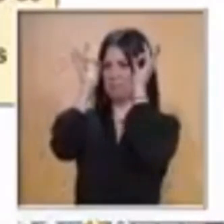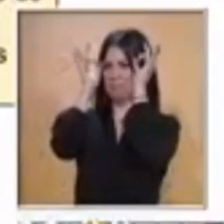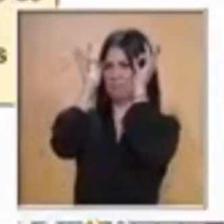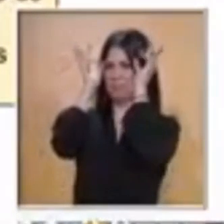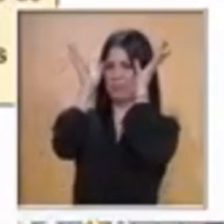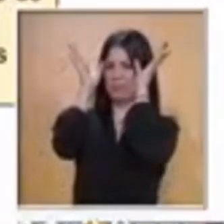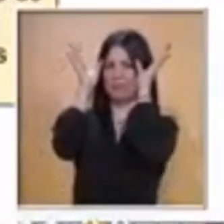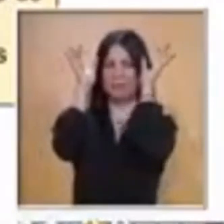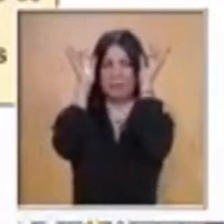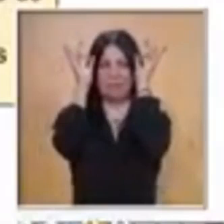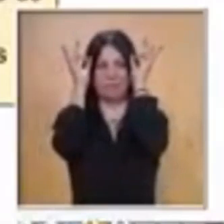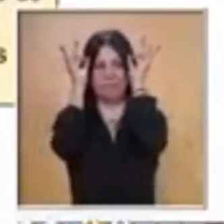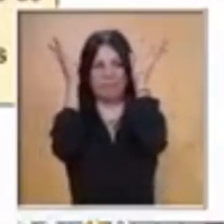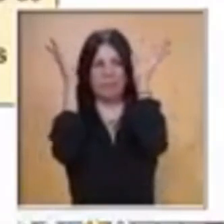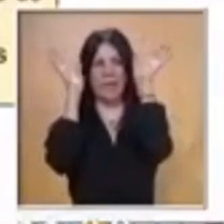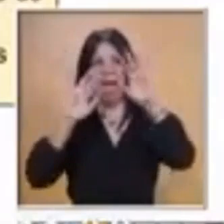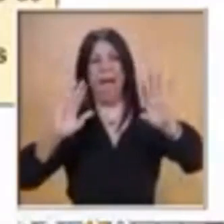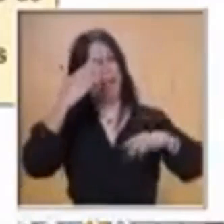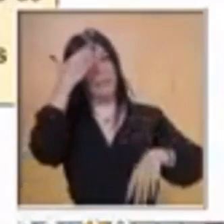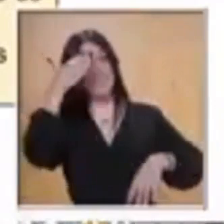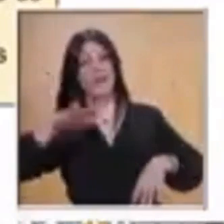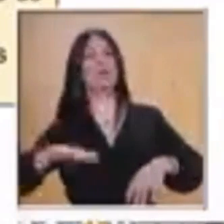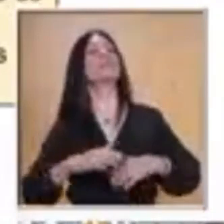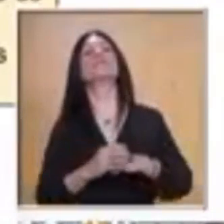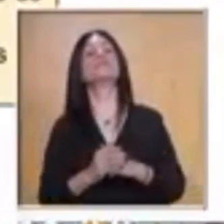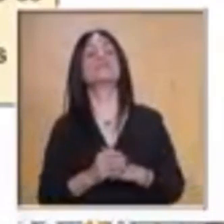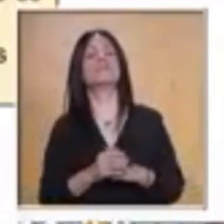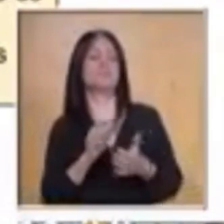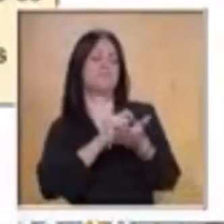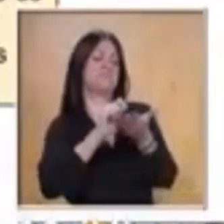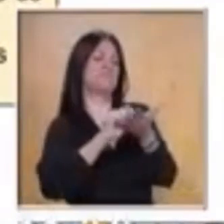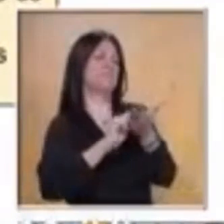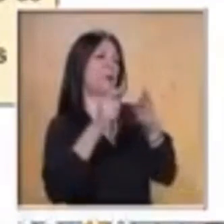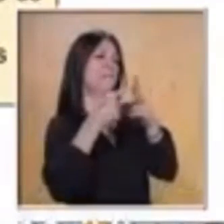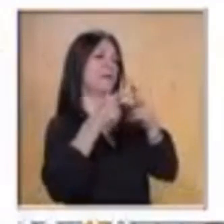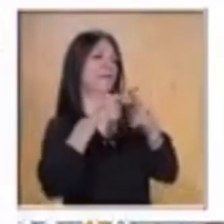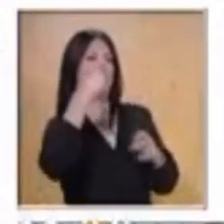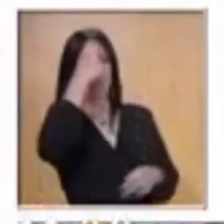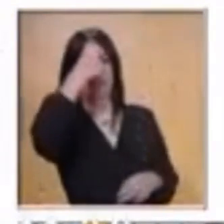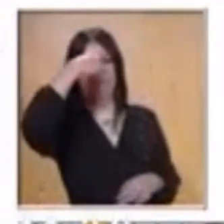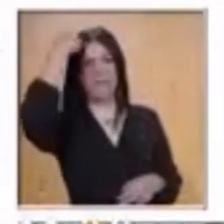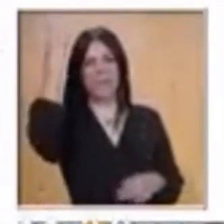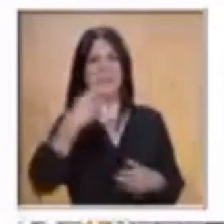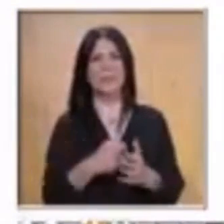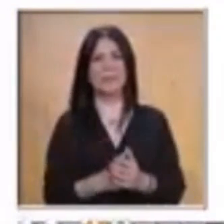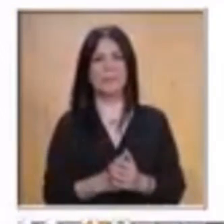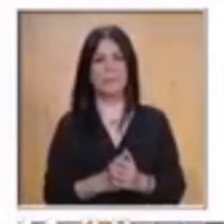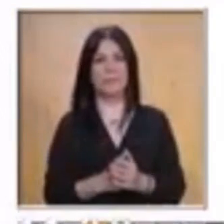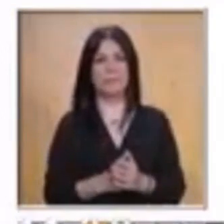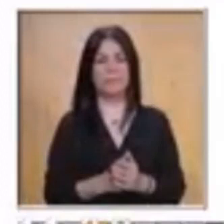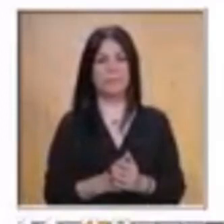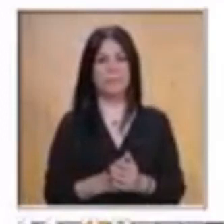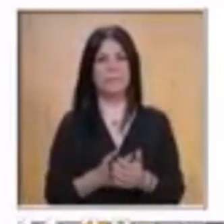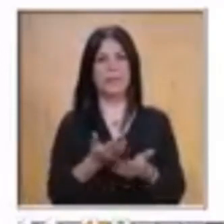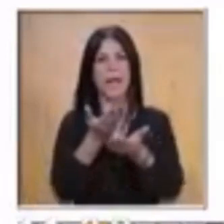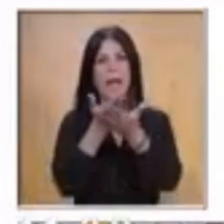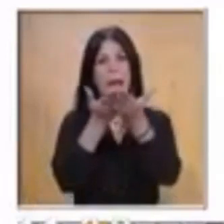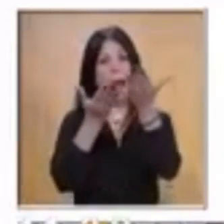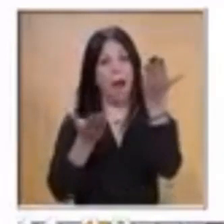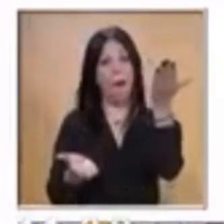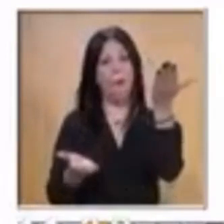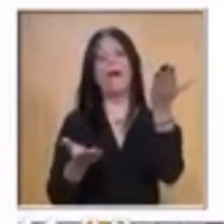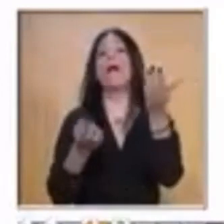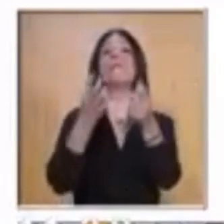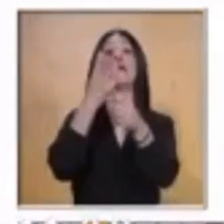pregunten constantemente. Bien, ahora vas a realizar la consigna, recuerda que es para tercer grado de